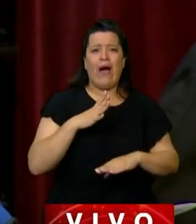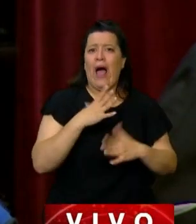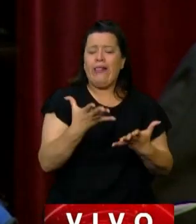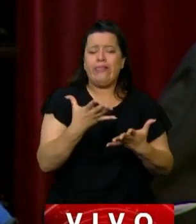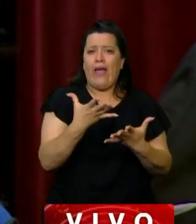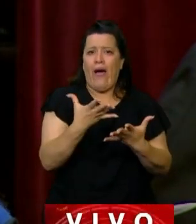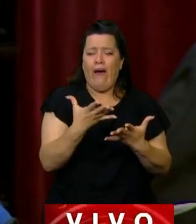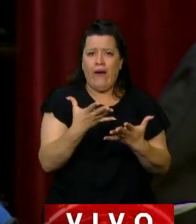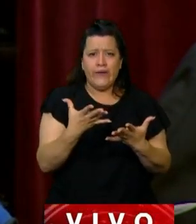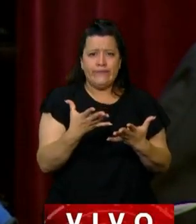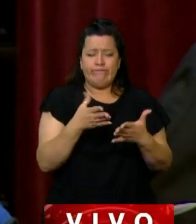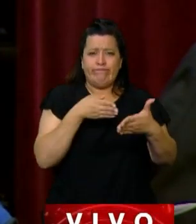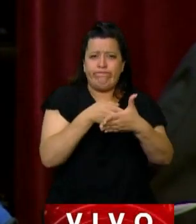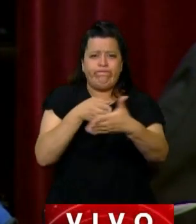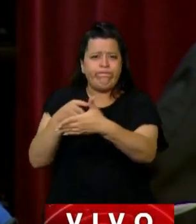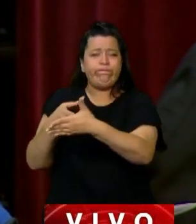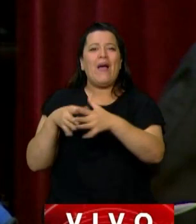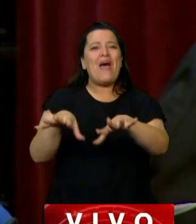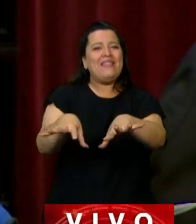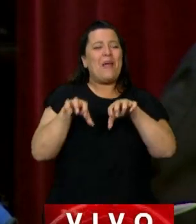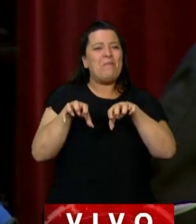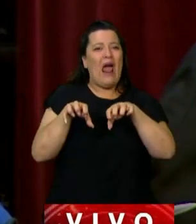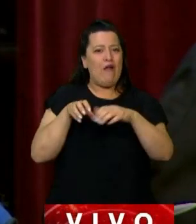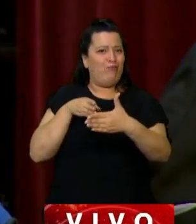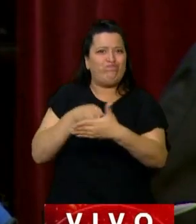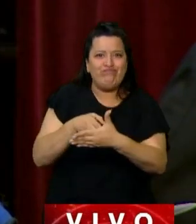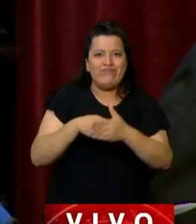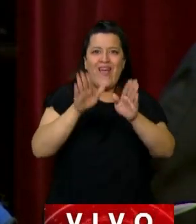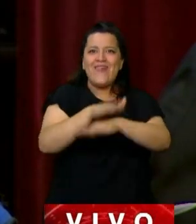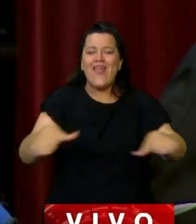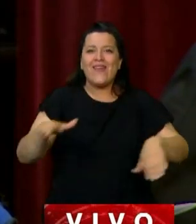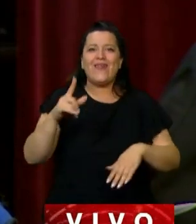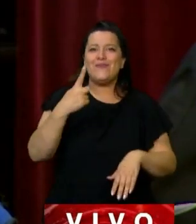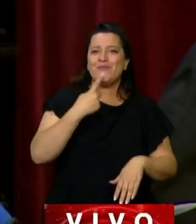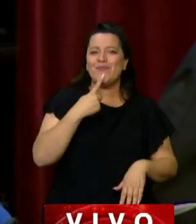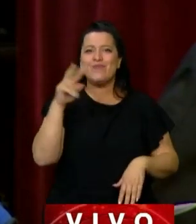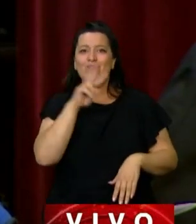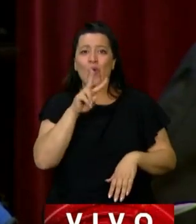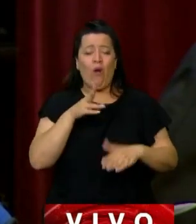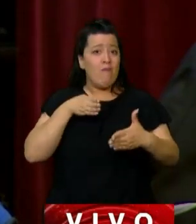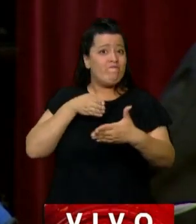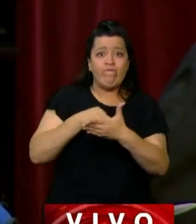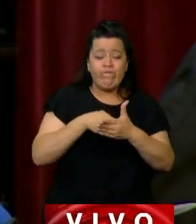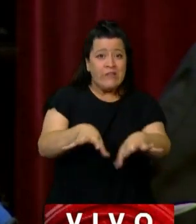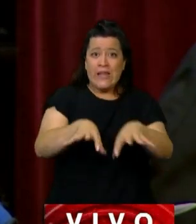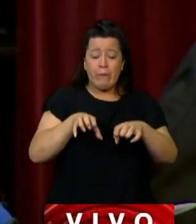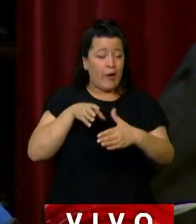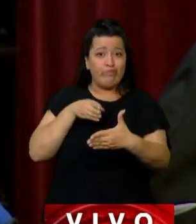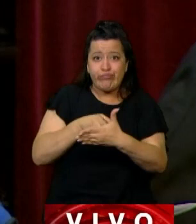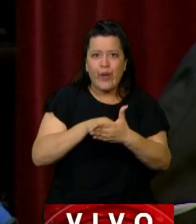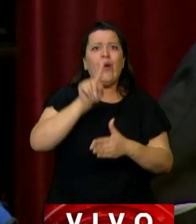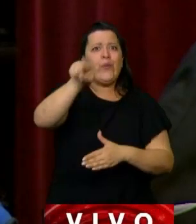lengua de señas en la temprana edad, las niñas y niños, bueno, tiene consecuencias realmente